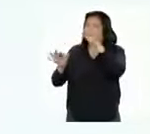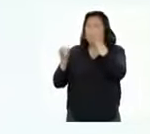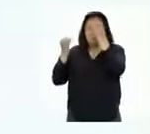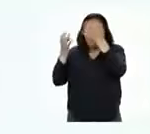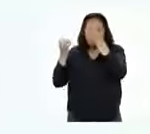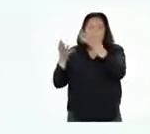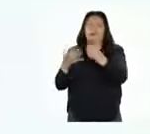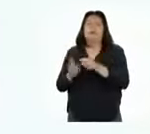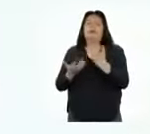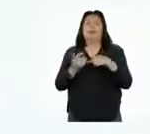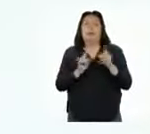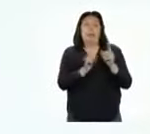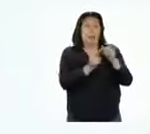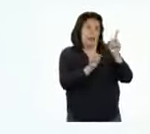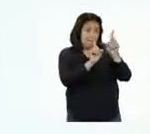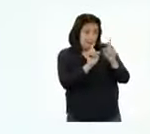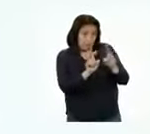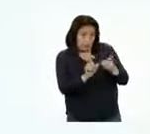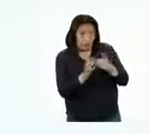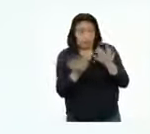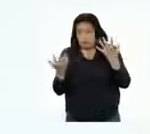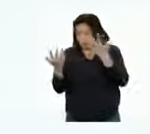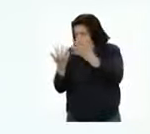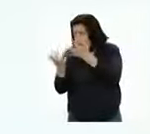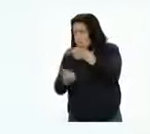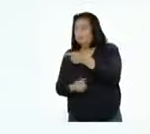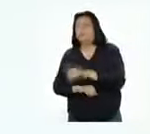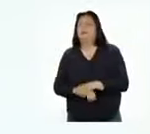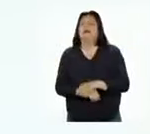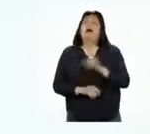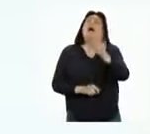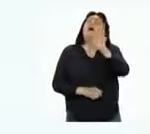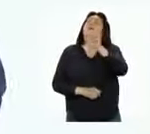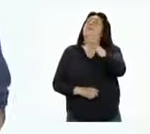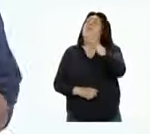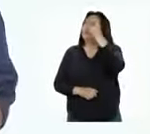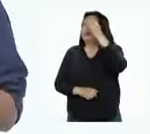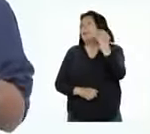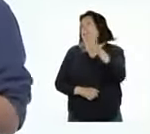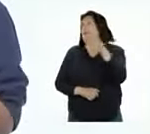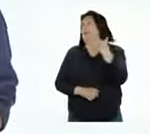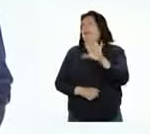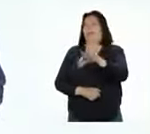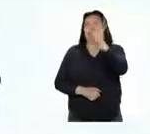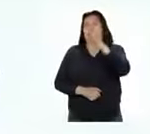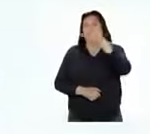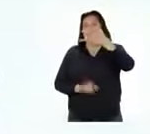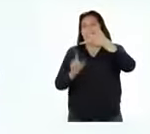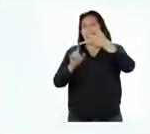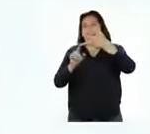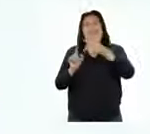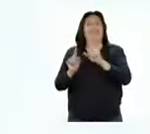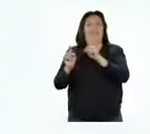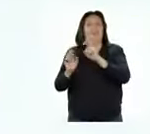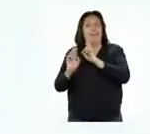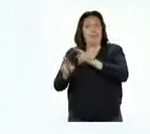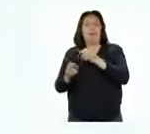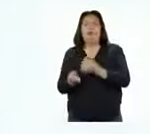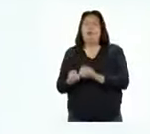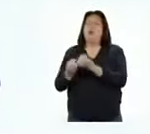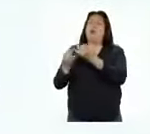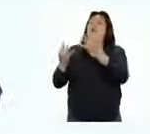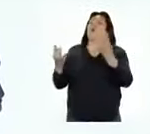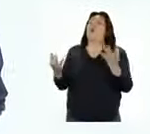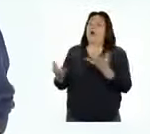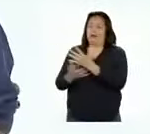acuerdo con la pregunta planteada. Profesora, creo que he encontrado la respuesta a la tercera pregunta de la cantidad de